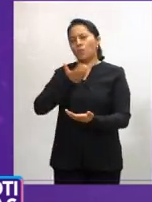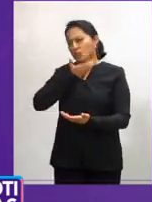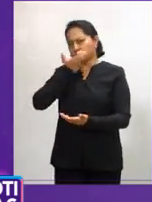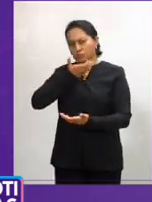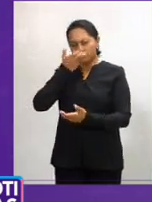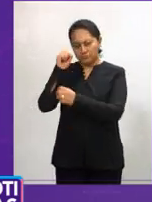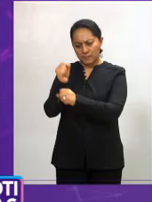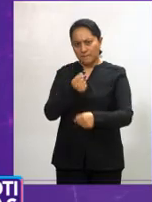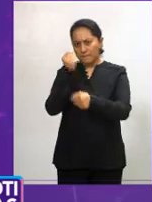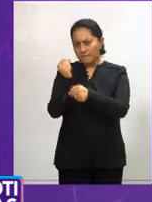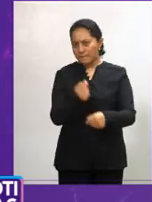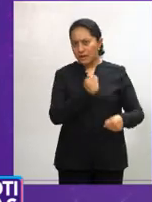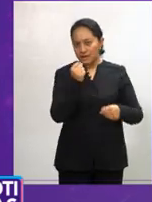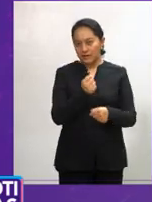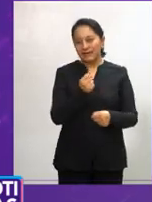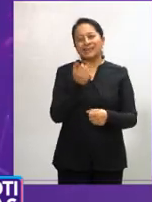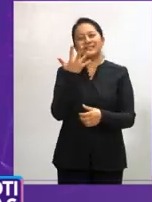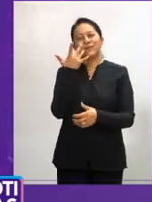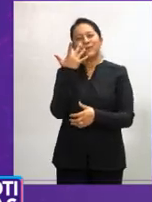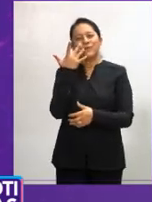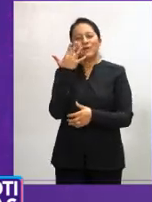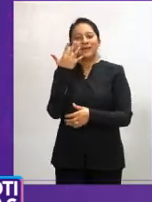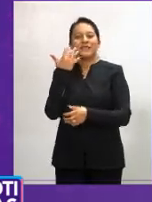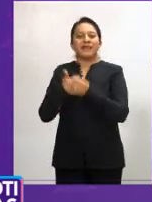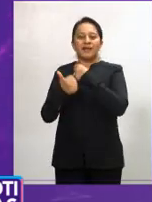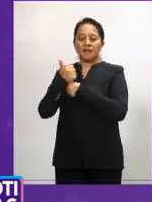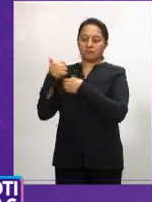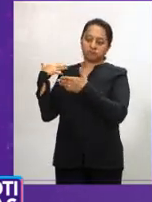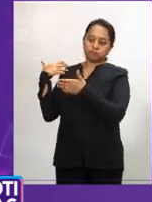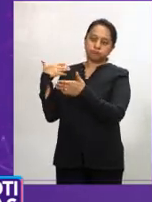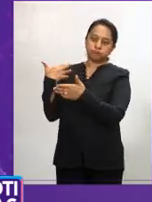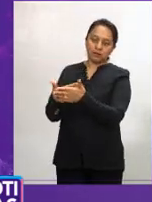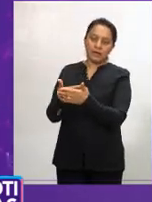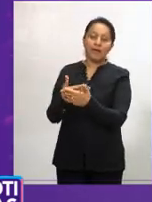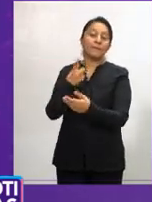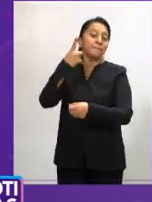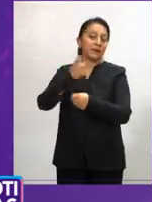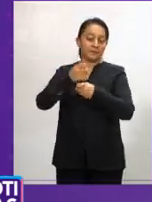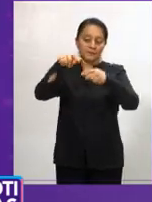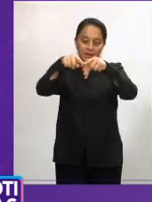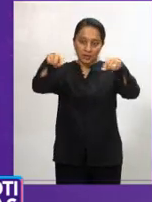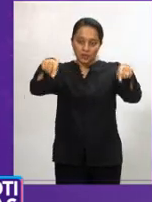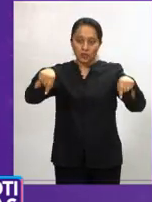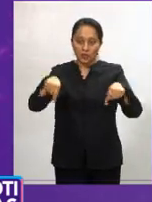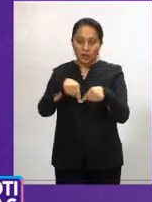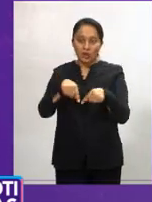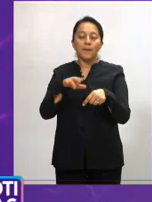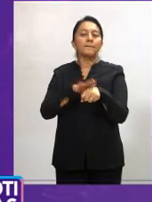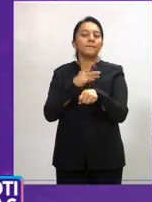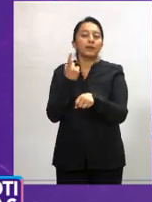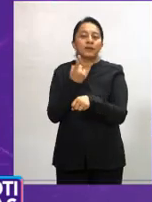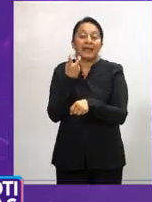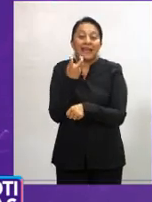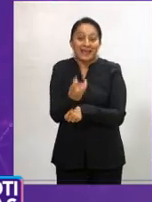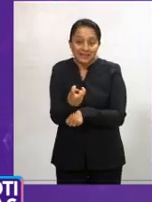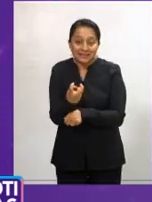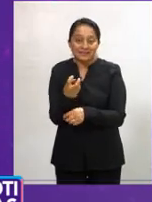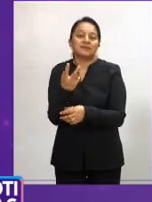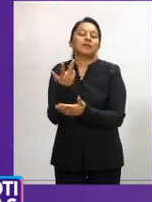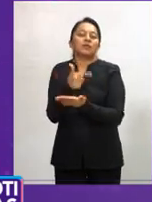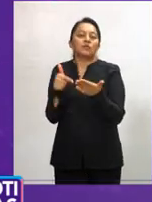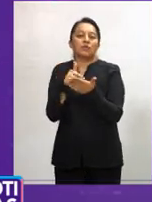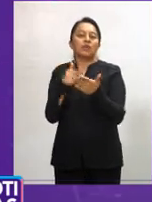tradicionalmente lo ha hecho hace más de 50 años, el primer cuadro, porque es nuestra zona de atractivo turístico,